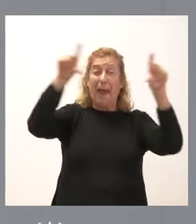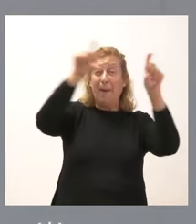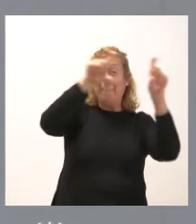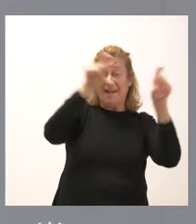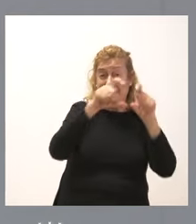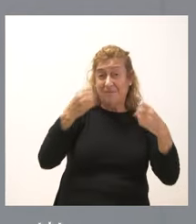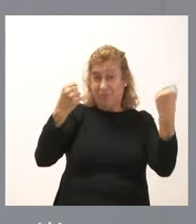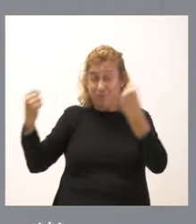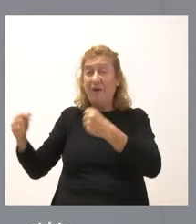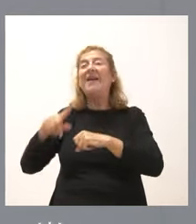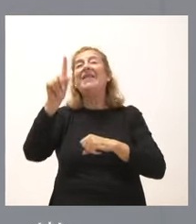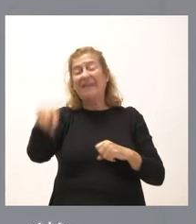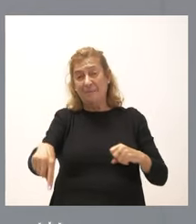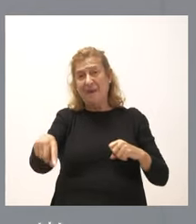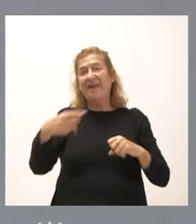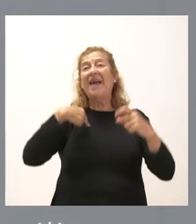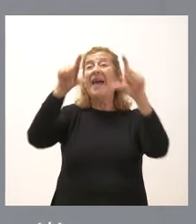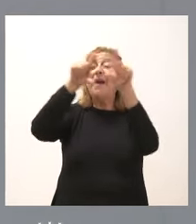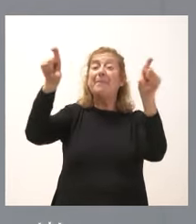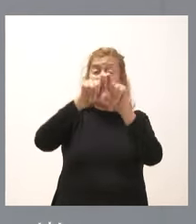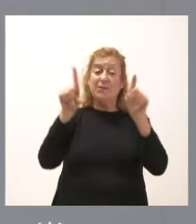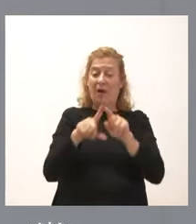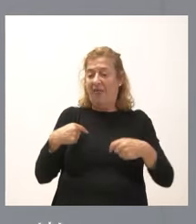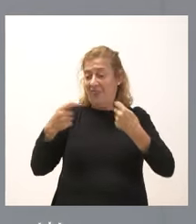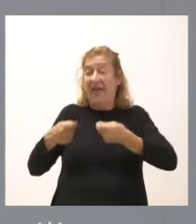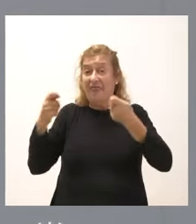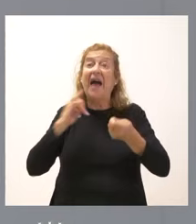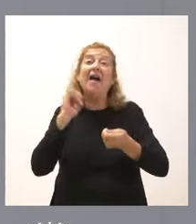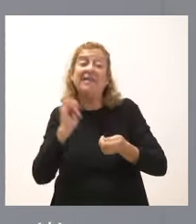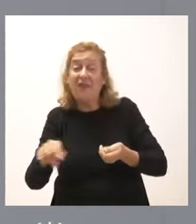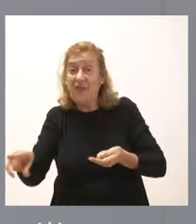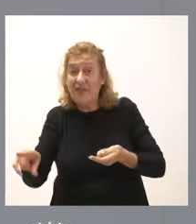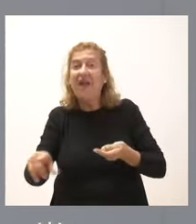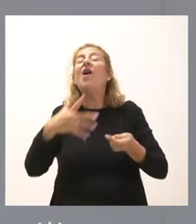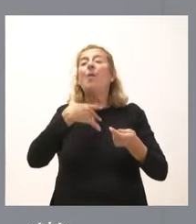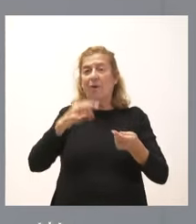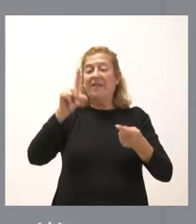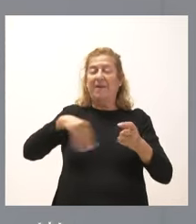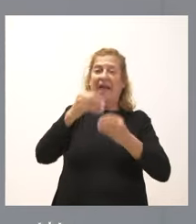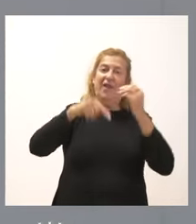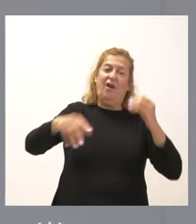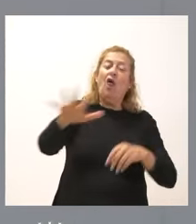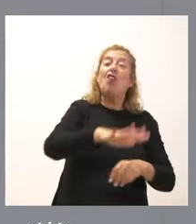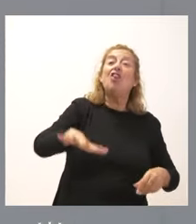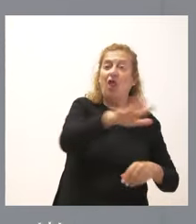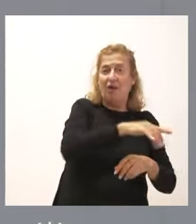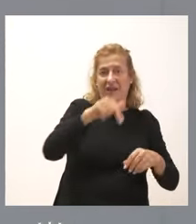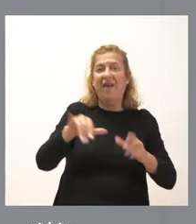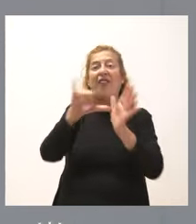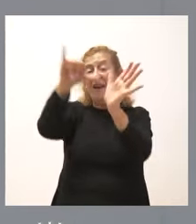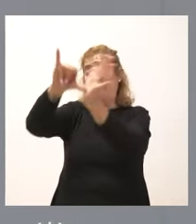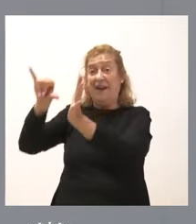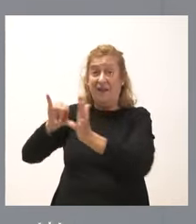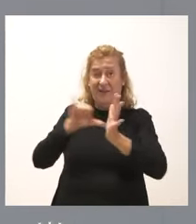sino que, a la vez, las empresas suministradoras de estas y otras puedan instalarse en zonas de proveedores en la proximidad y, por tanto,